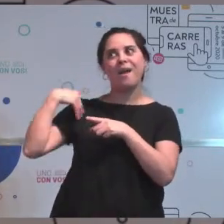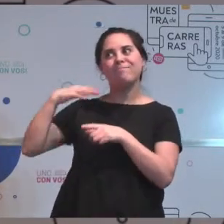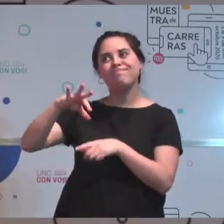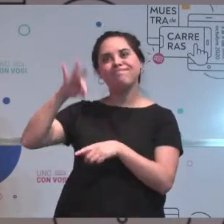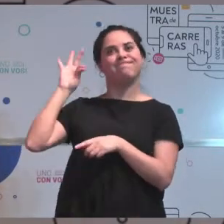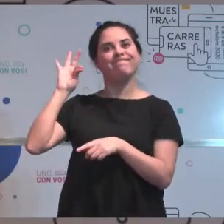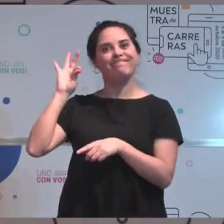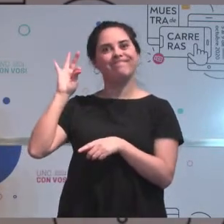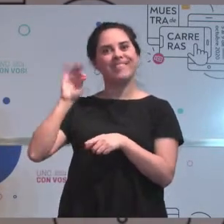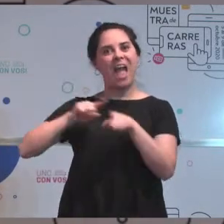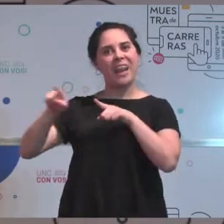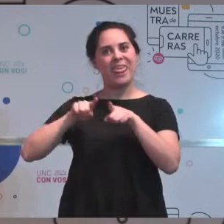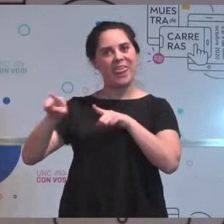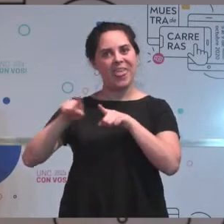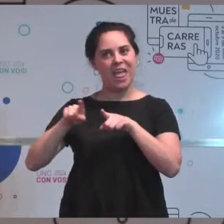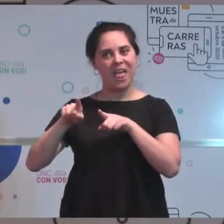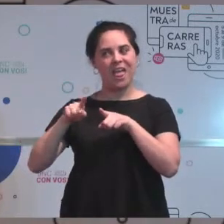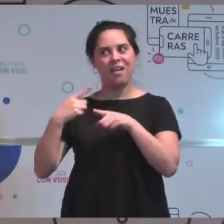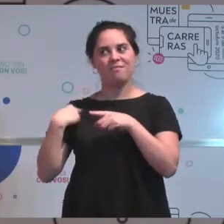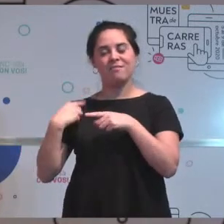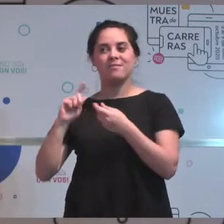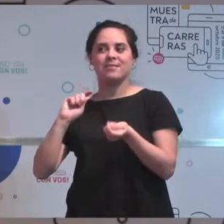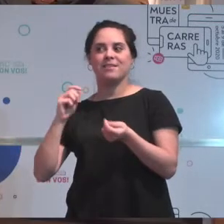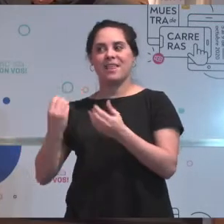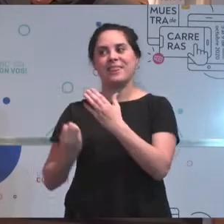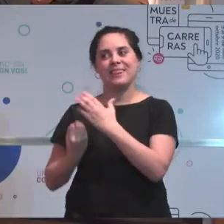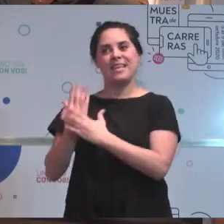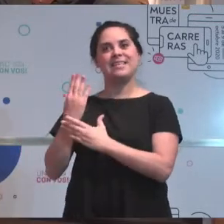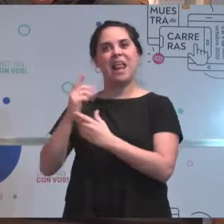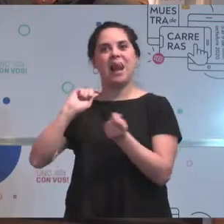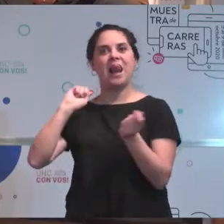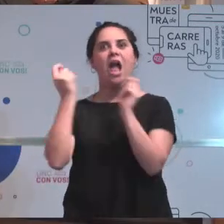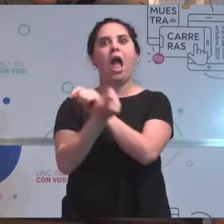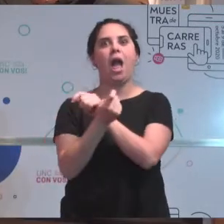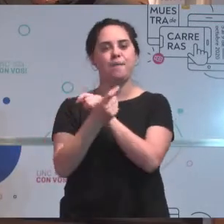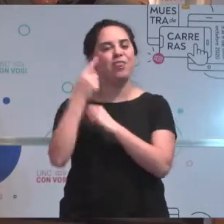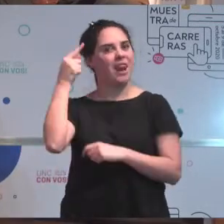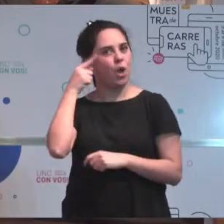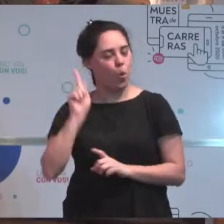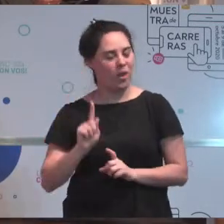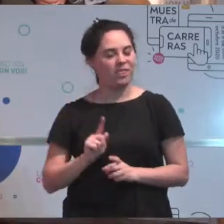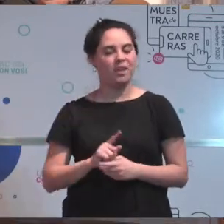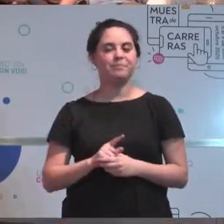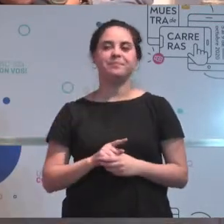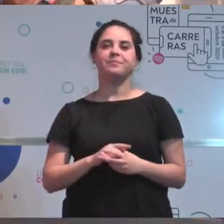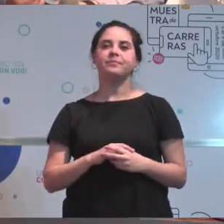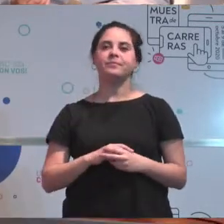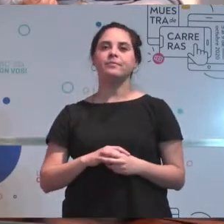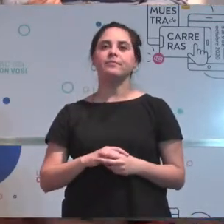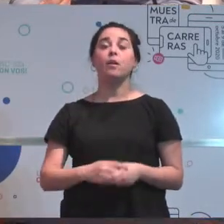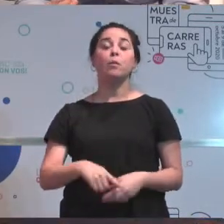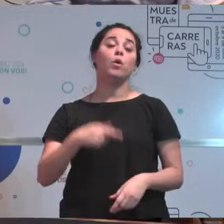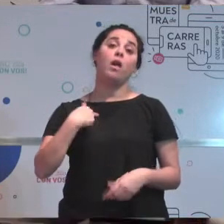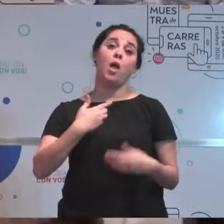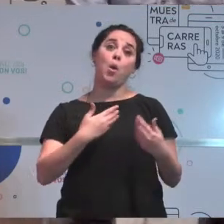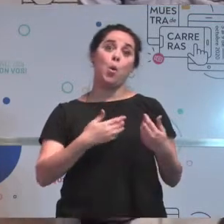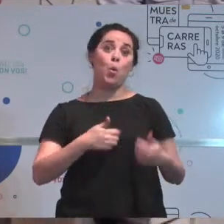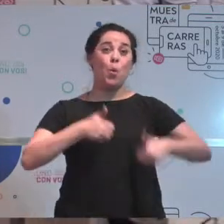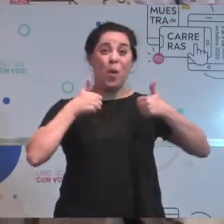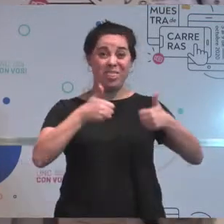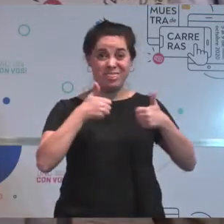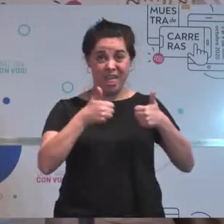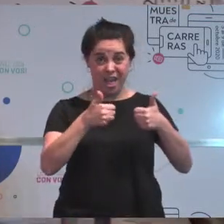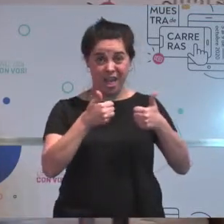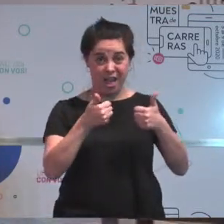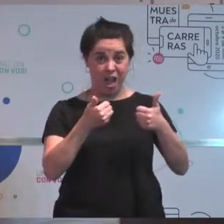esta carrera y sus cambios iniciales? Bueno, hay que aprovechar la ventaja de que la ingeniería por lo general